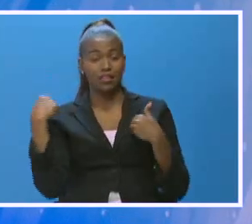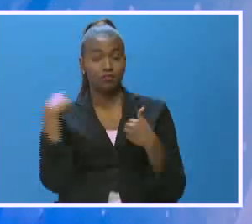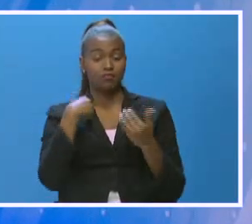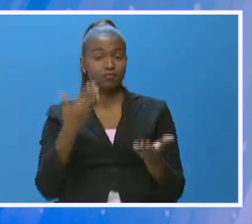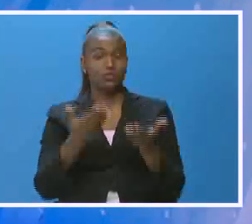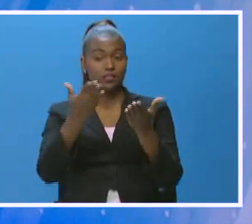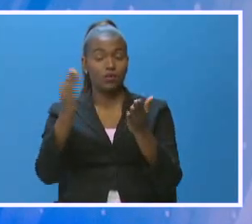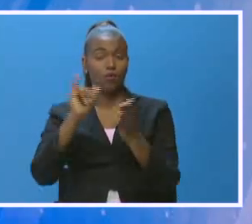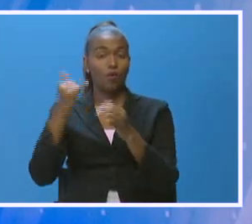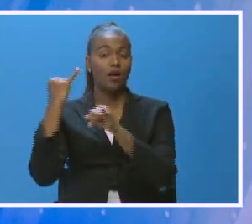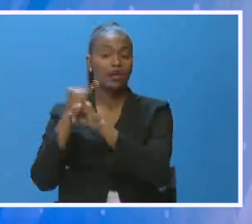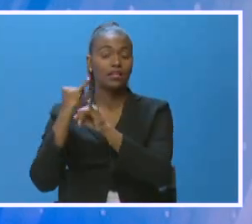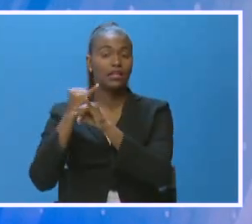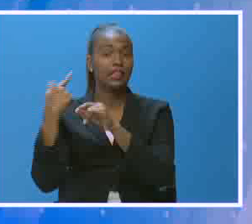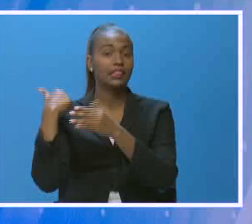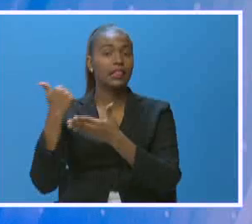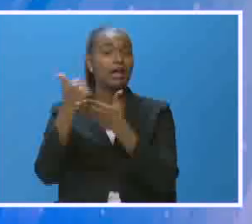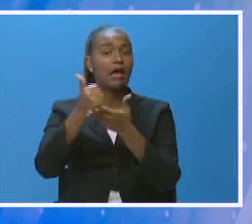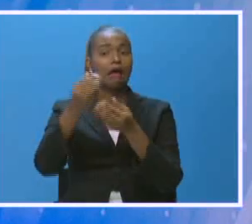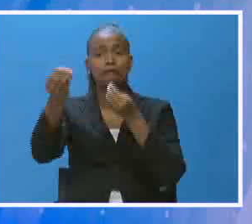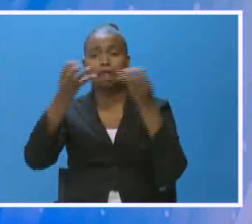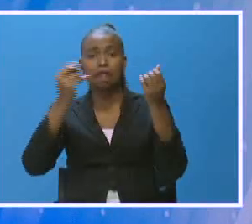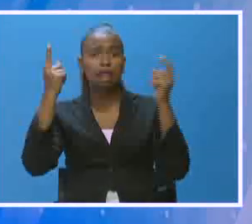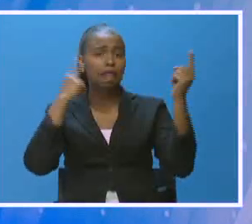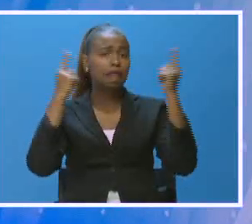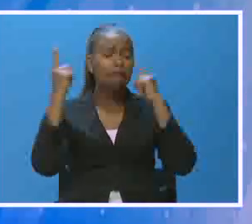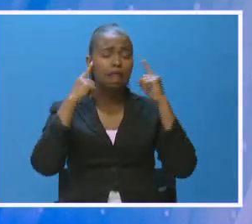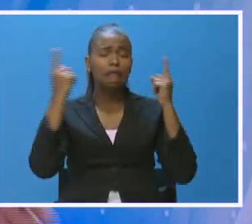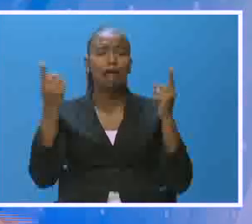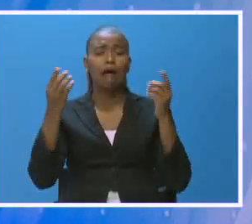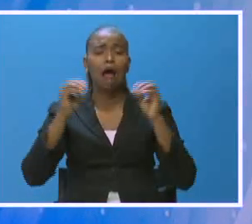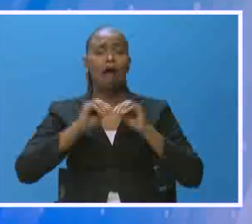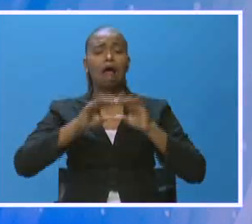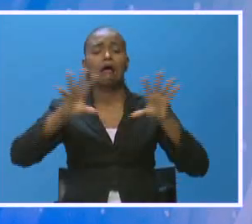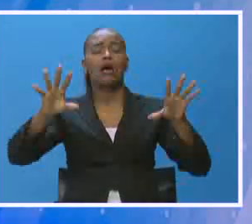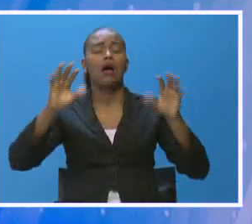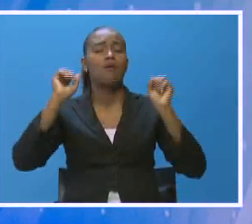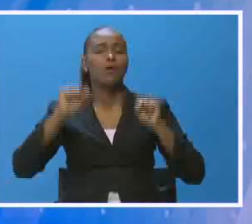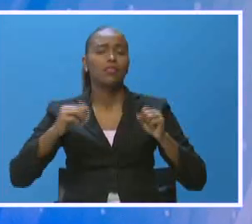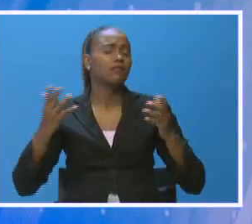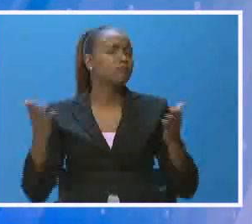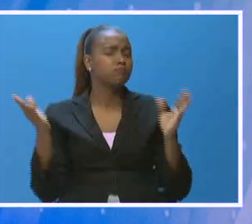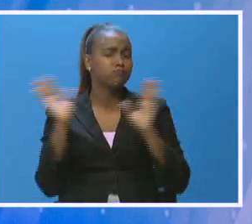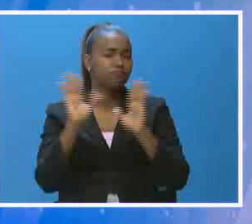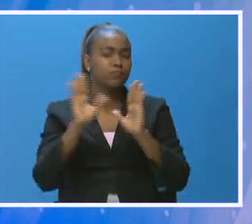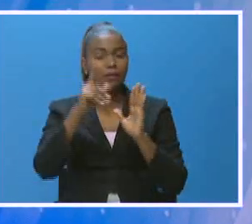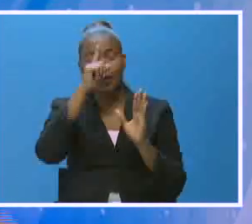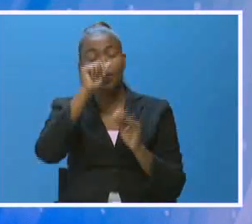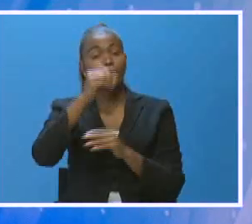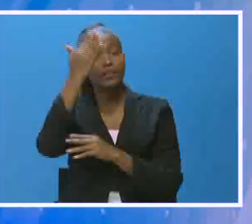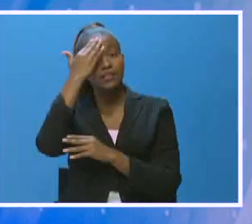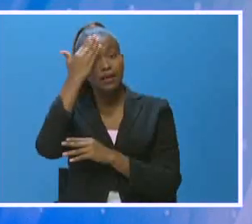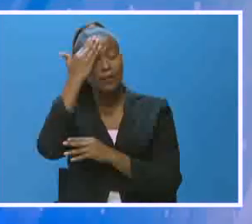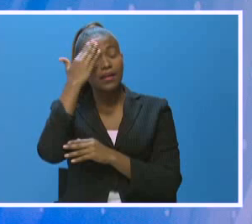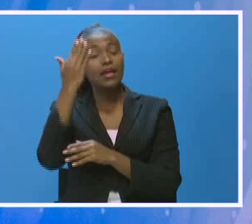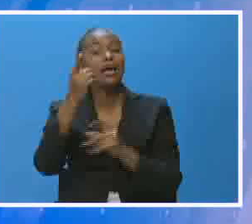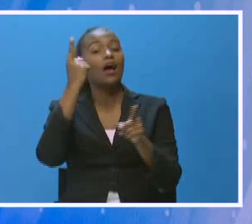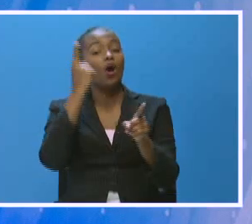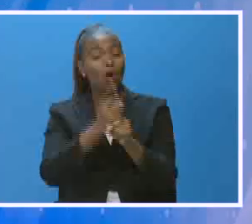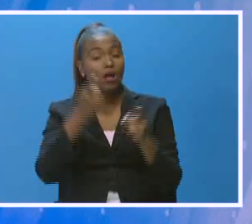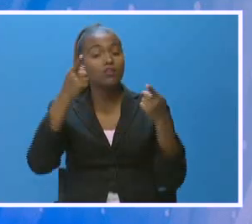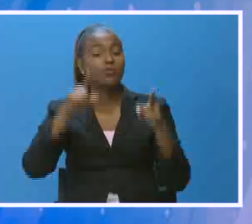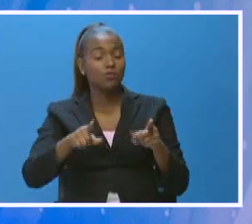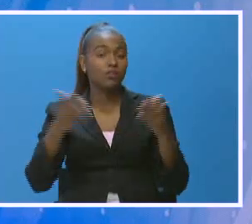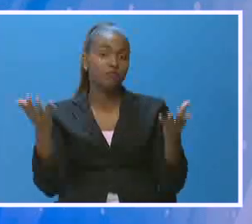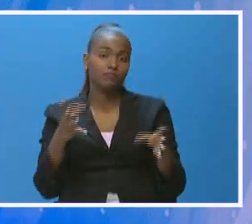los organismos de socorro, no de las informaciones virales que puedan surgir en las redes sociales para que sepa de primera mano lo que está